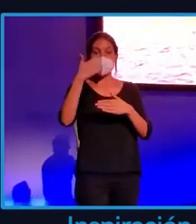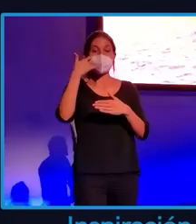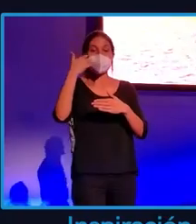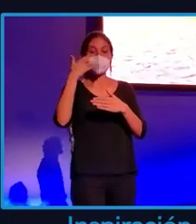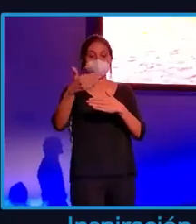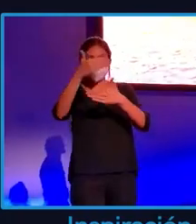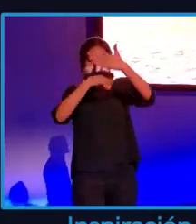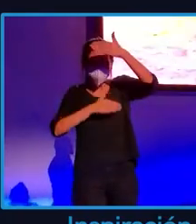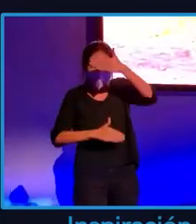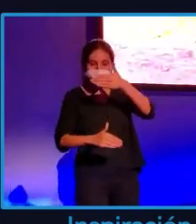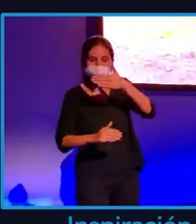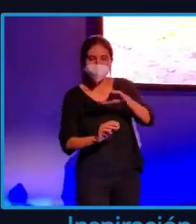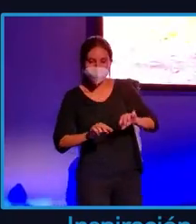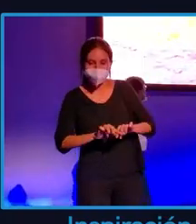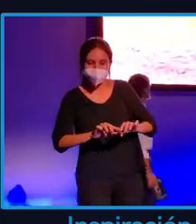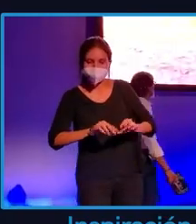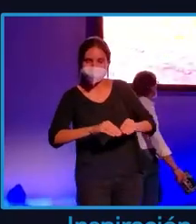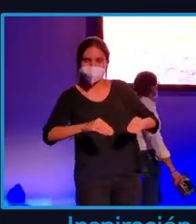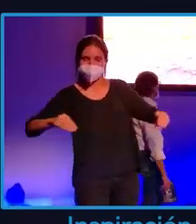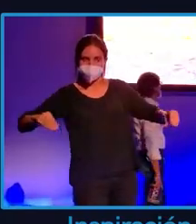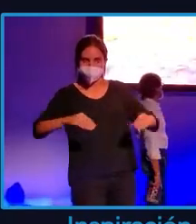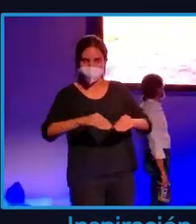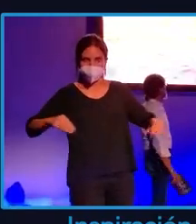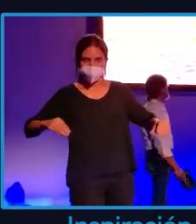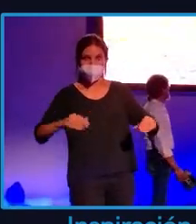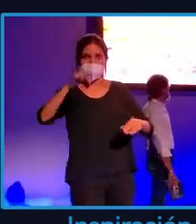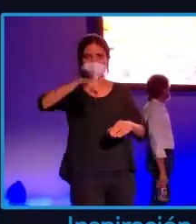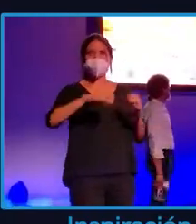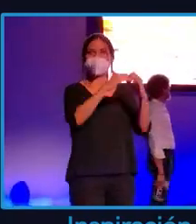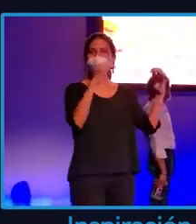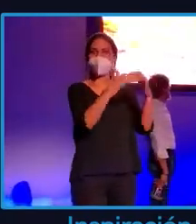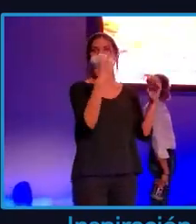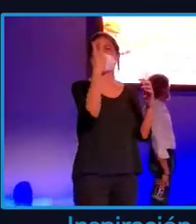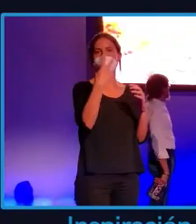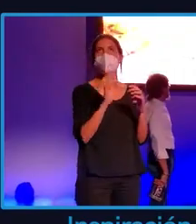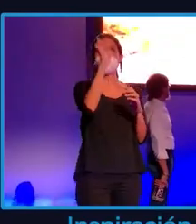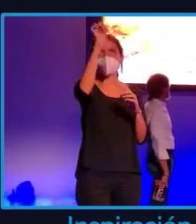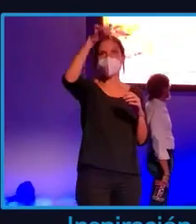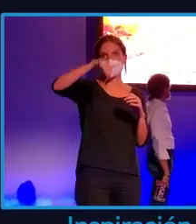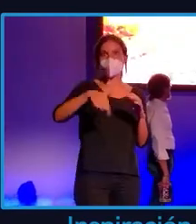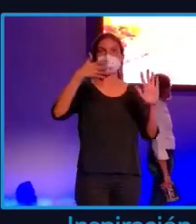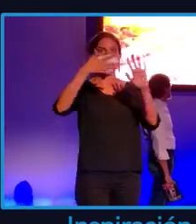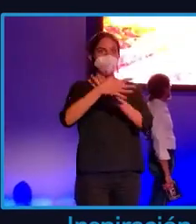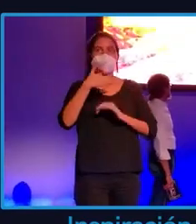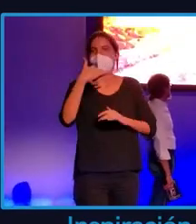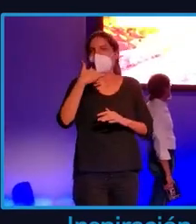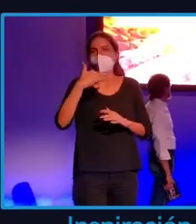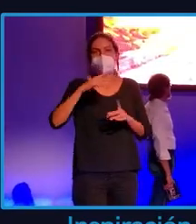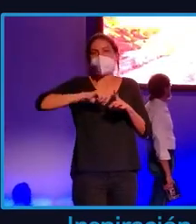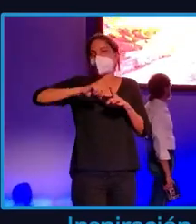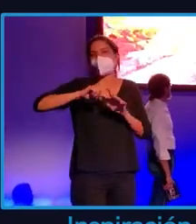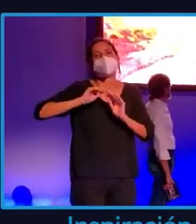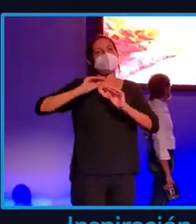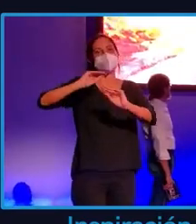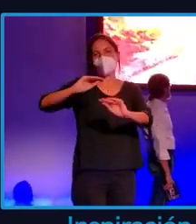debajo alimentando la erupción. Aquí en La Palma tenemos dos fisuras de norte a sur. Es una característica histórica de la isla, por eso tiene la forma